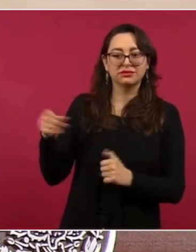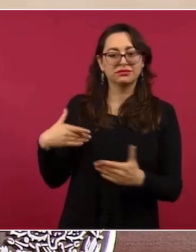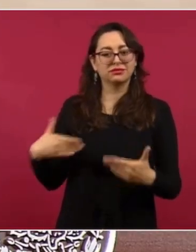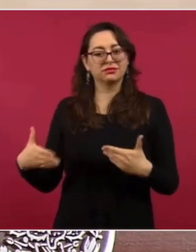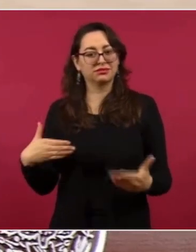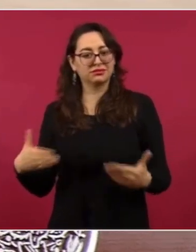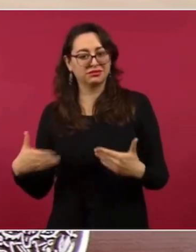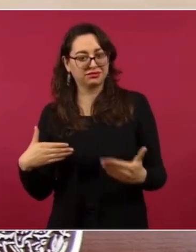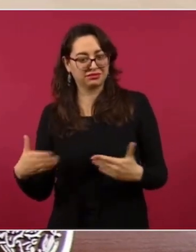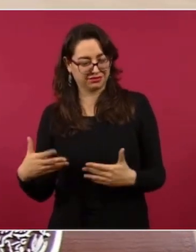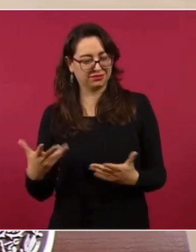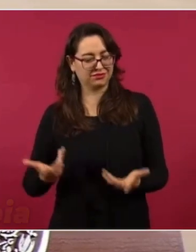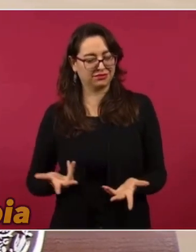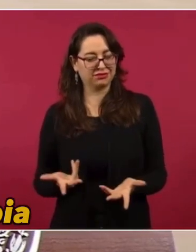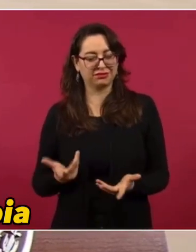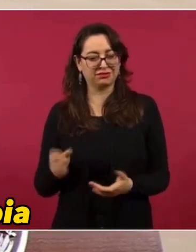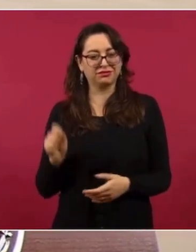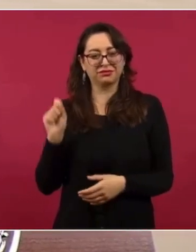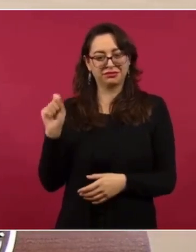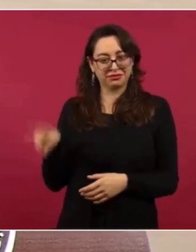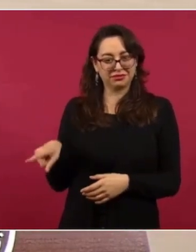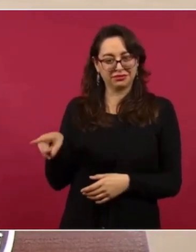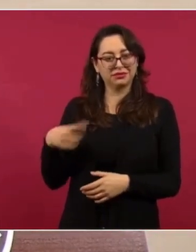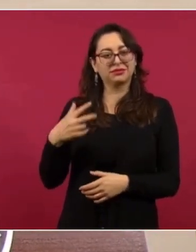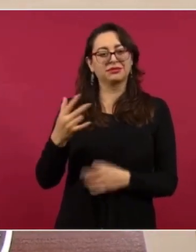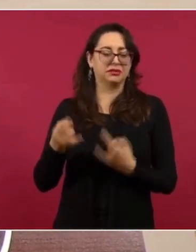Panamá pertenecía a Colombia.